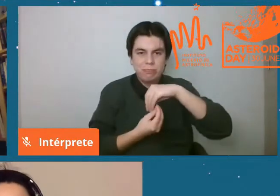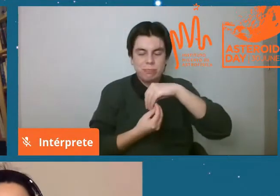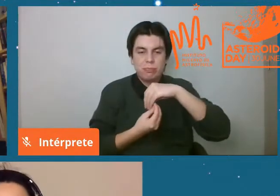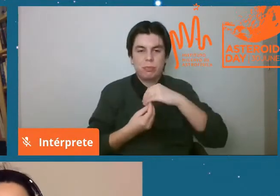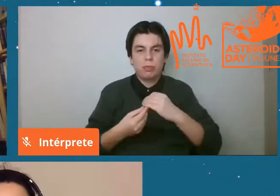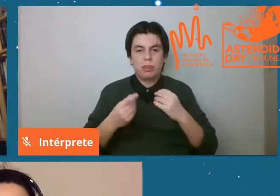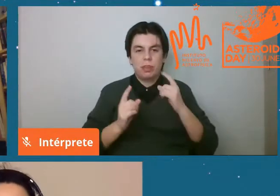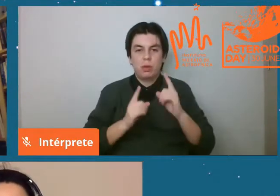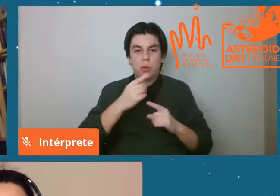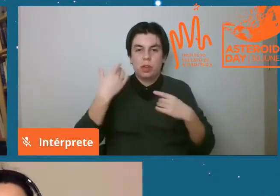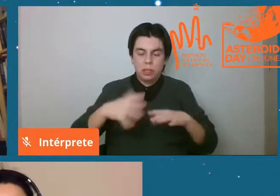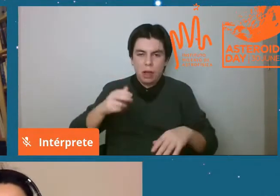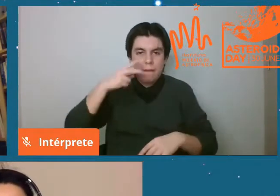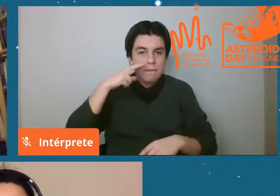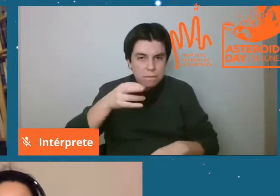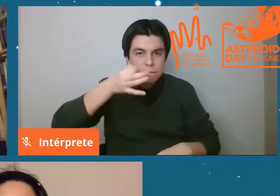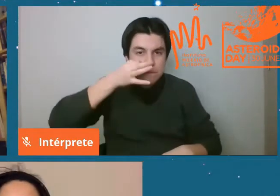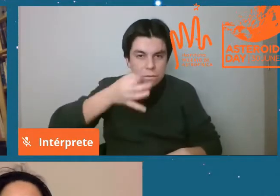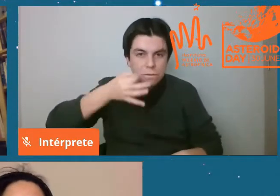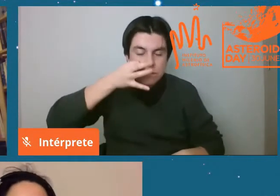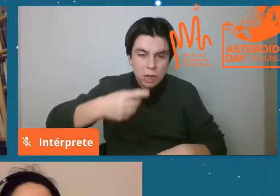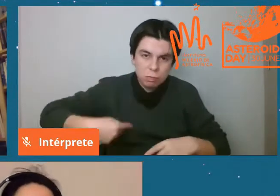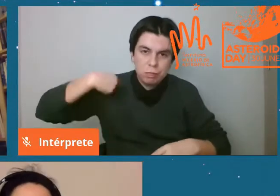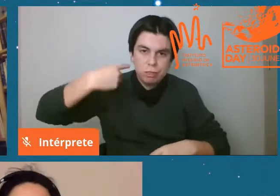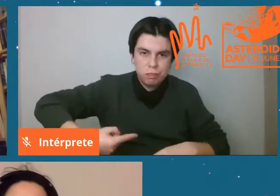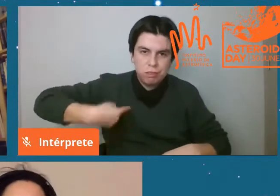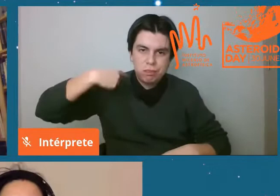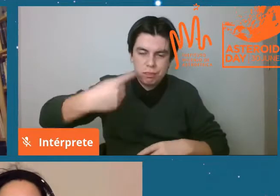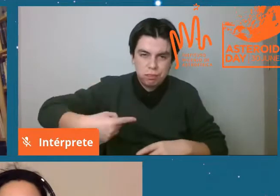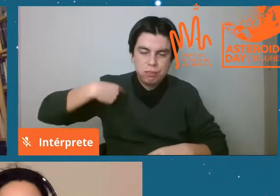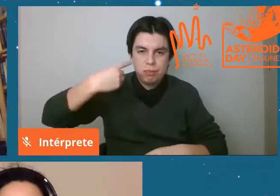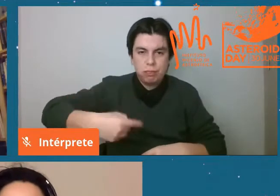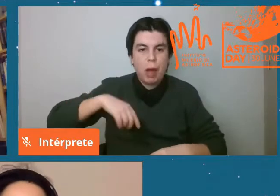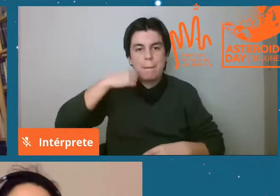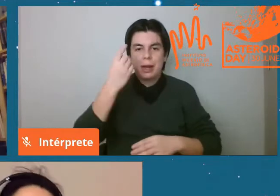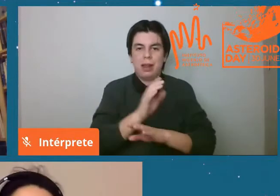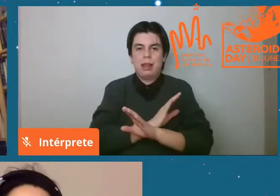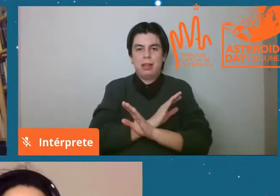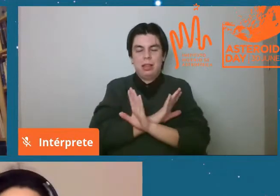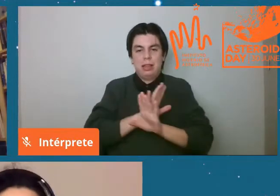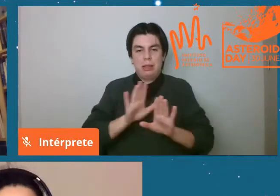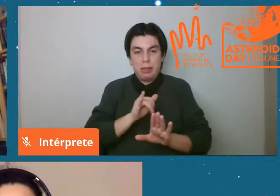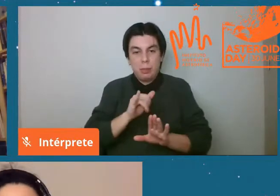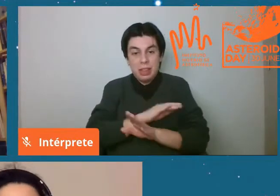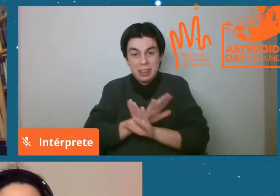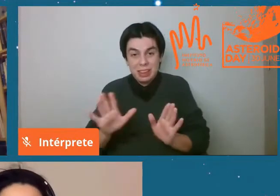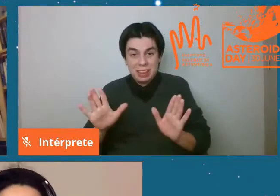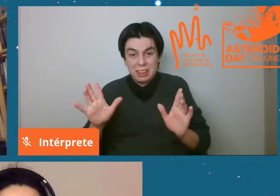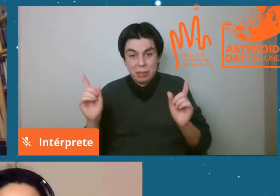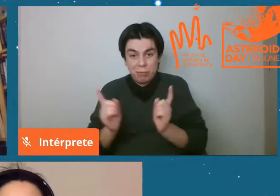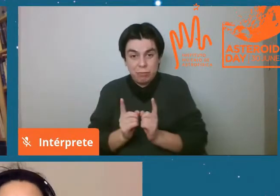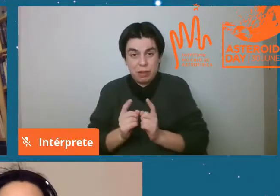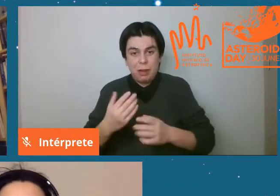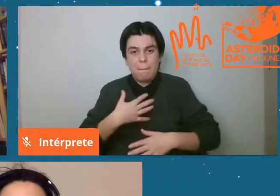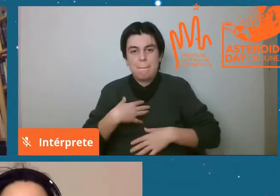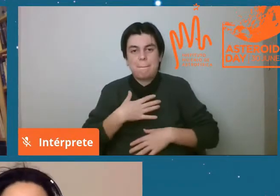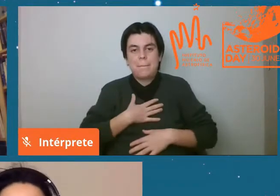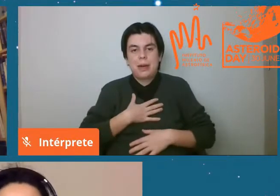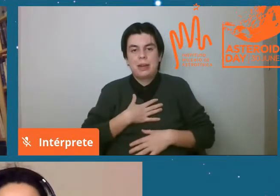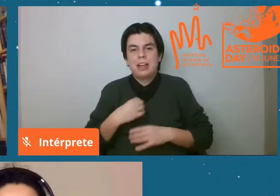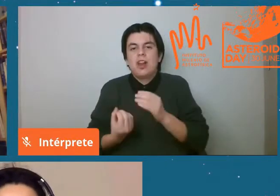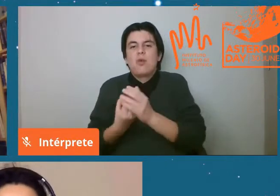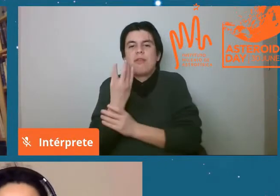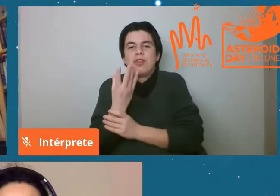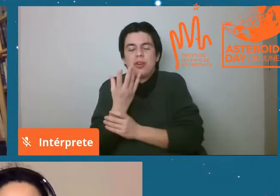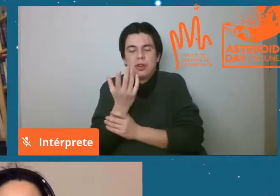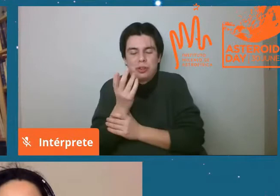con tesón siguiendo las diferentes charlas para después terminar con lo que va a ser como lo nuevo